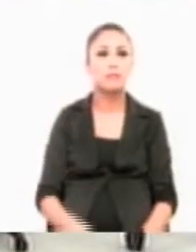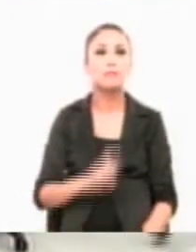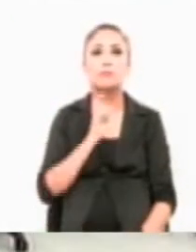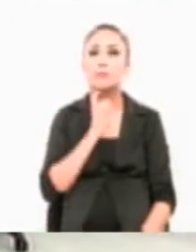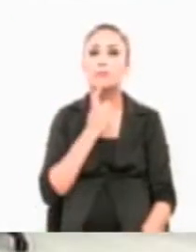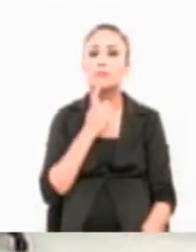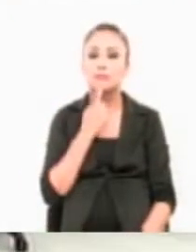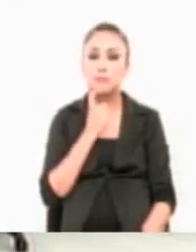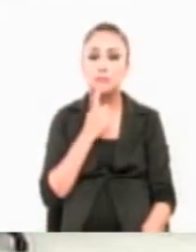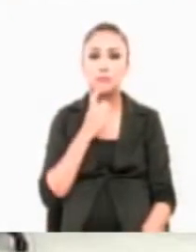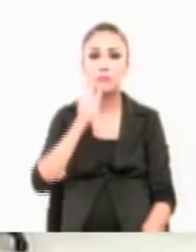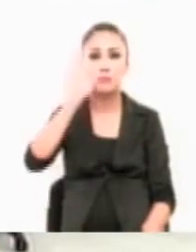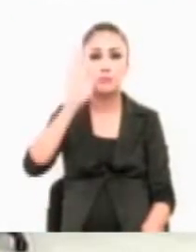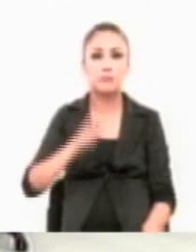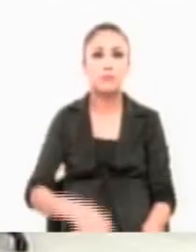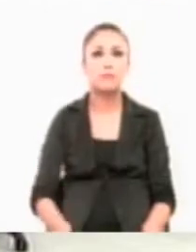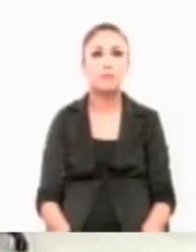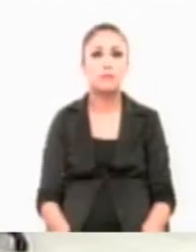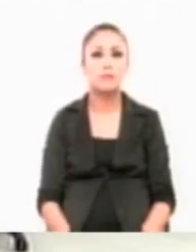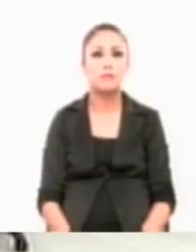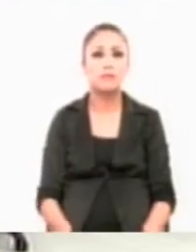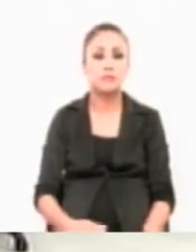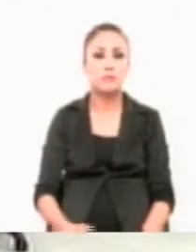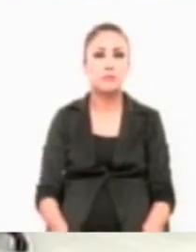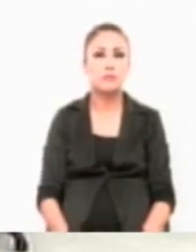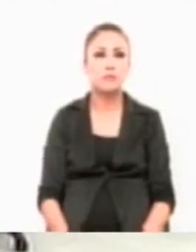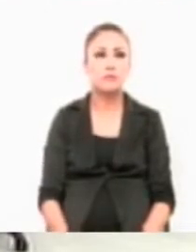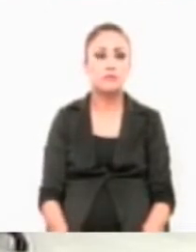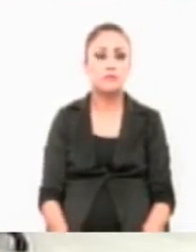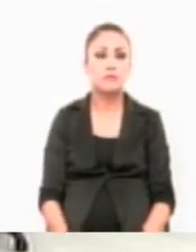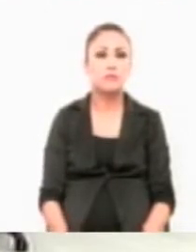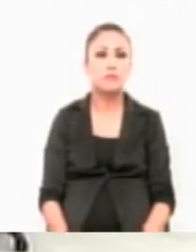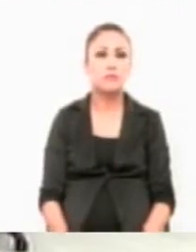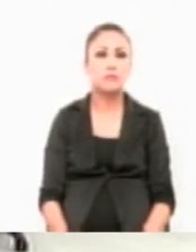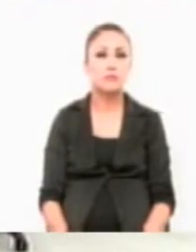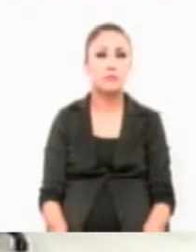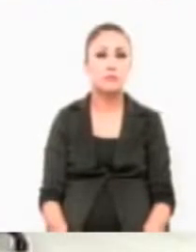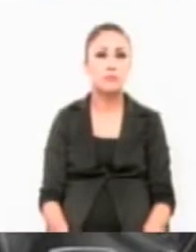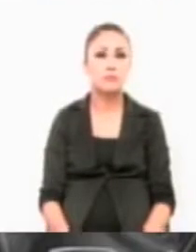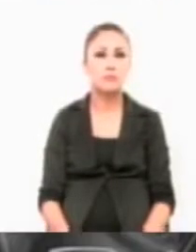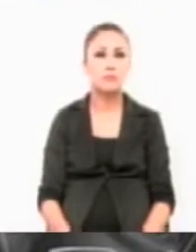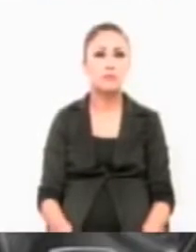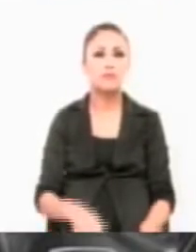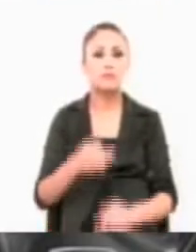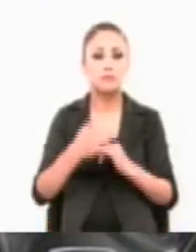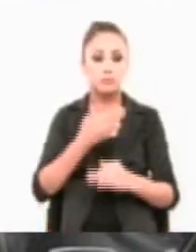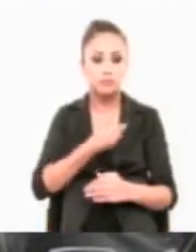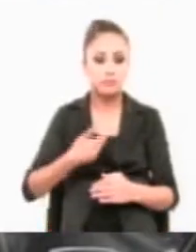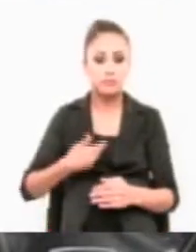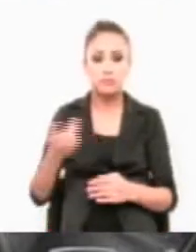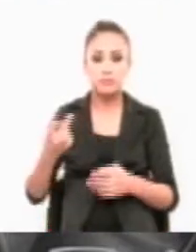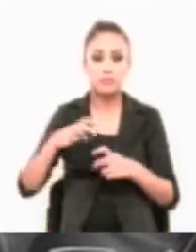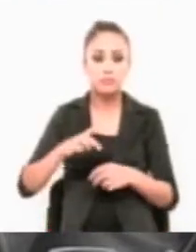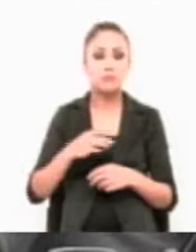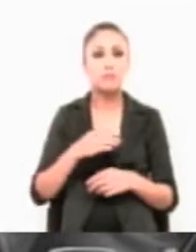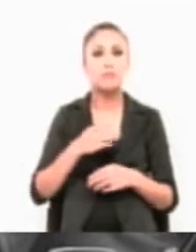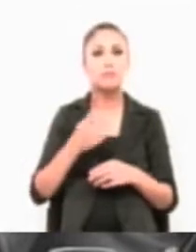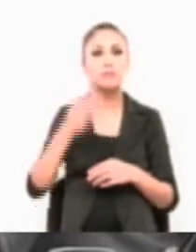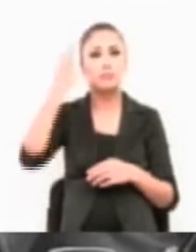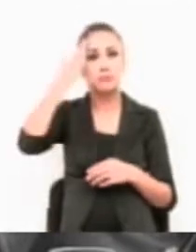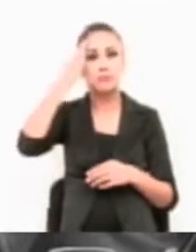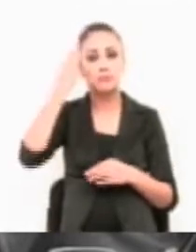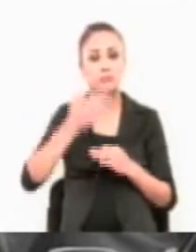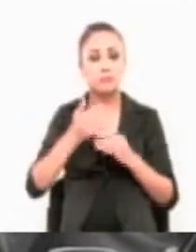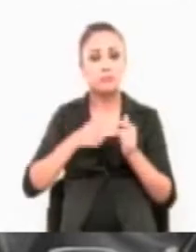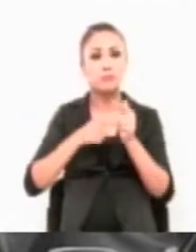Morena. Nueva Alianza Guanajuato. Presente. Hay cuarón, consejero presidente. Gracias, secretario. Continúa, por favor. El siguiente punto del